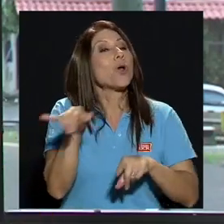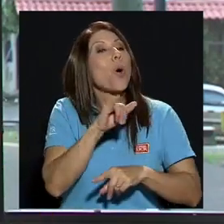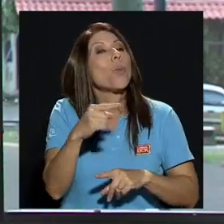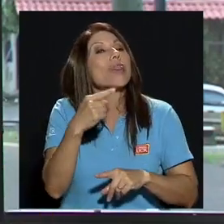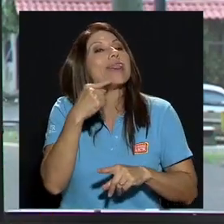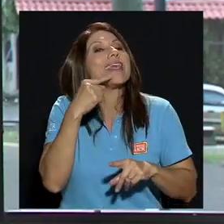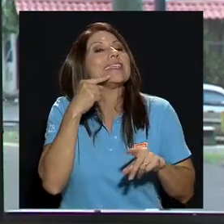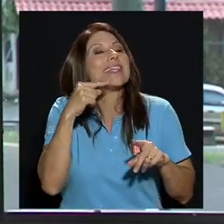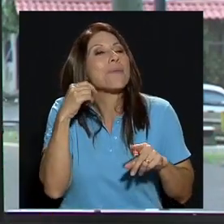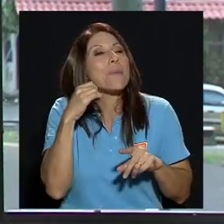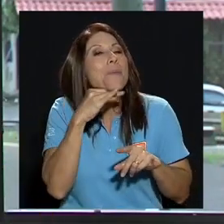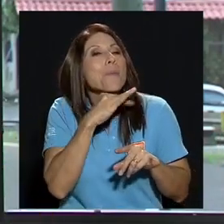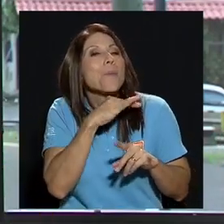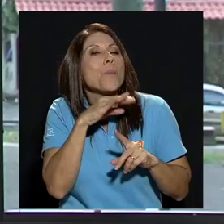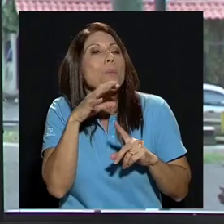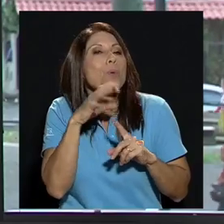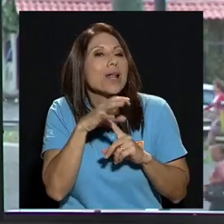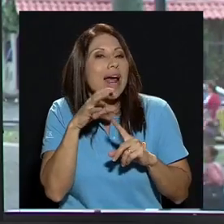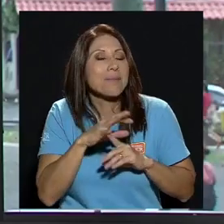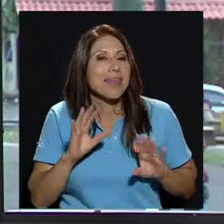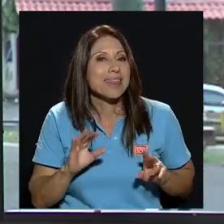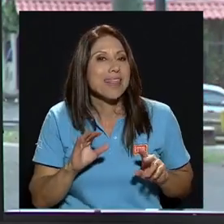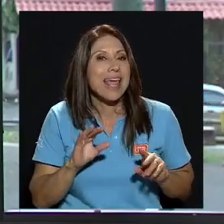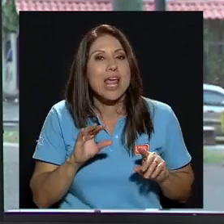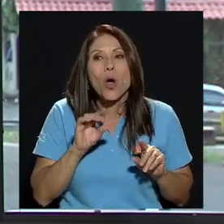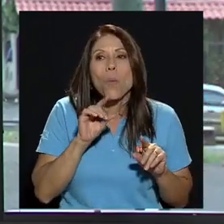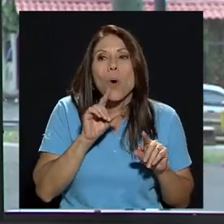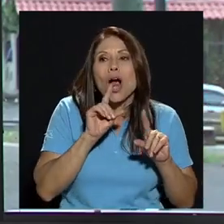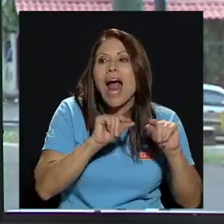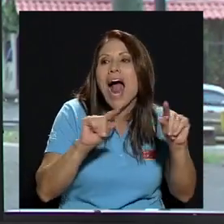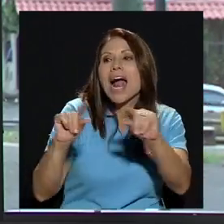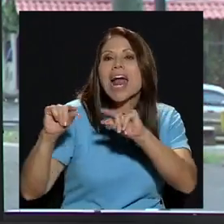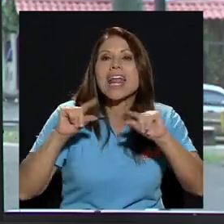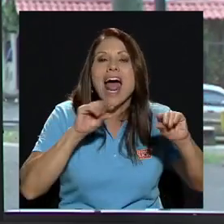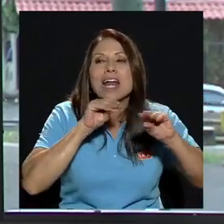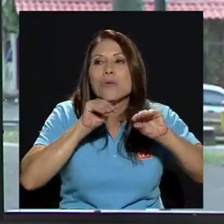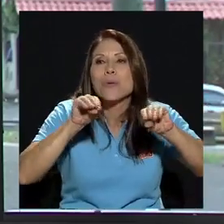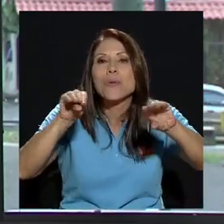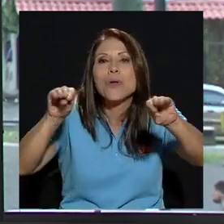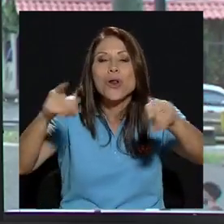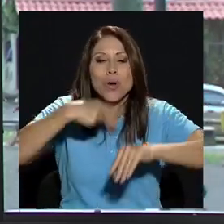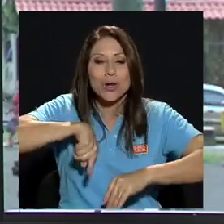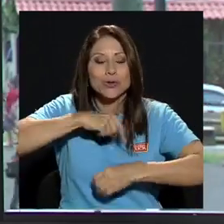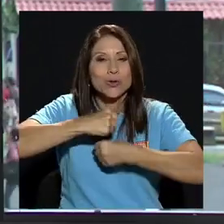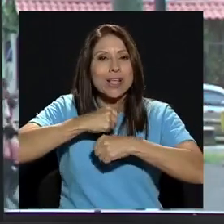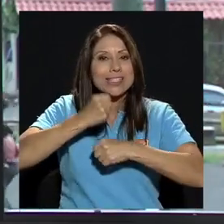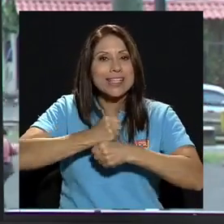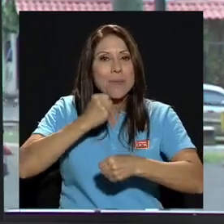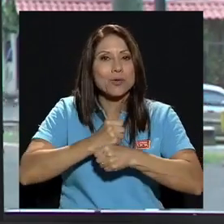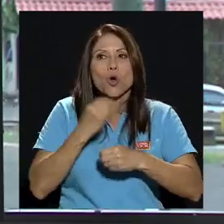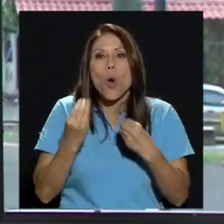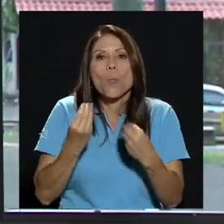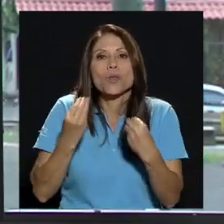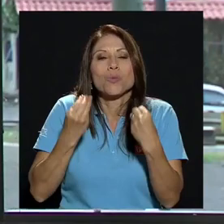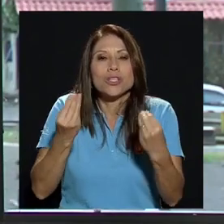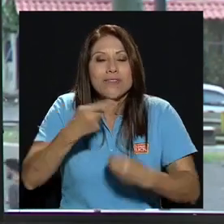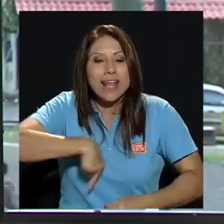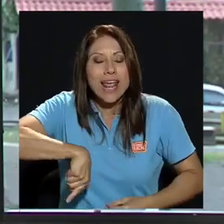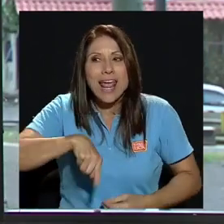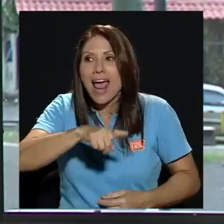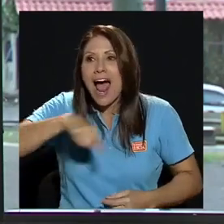dicen lo que estamos haciendo aquí como es posible que aquí no se sepa todo lo grande que estamos haciendo y que le doblemos al país